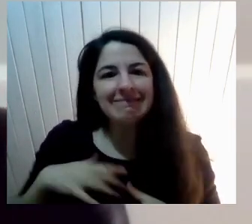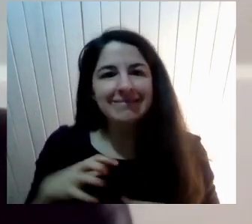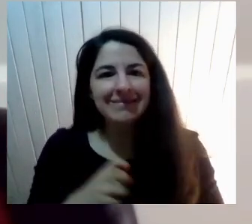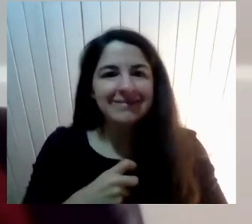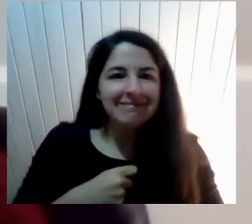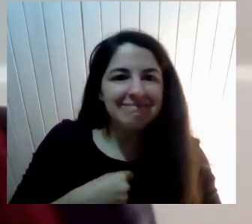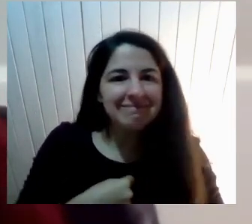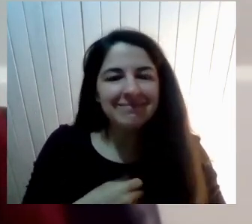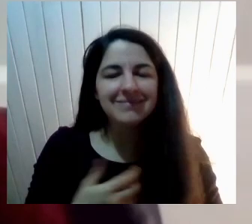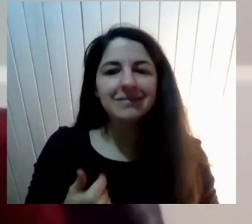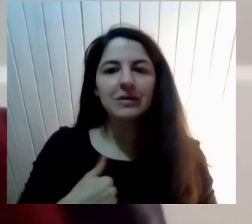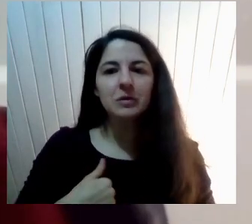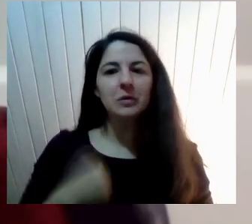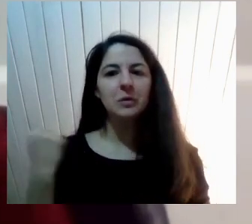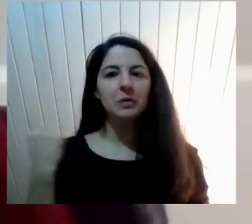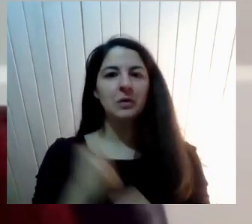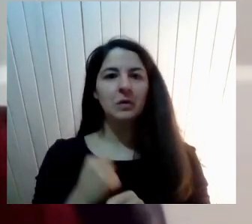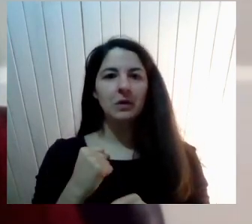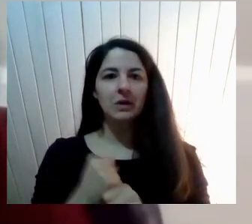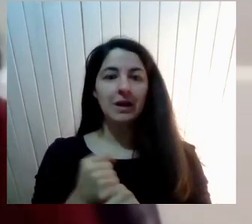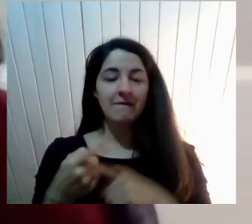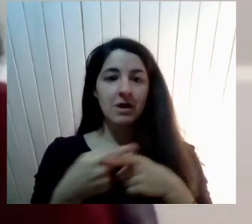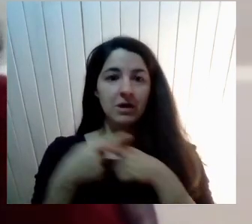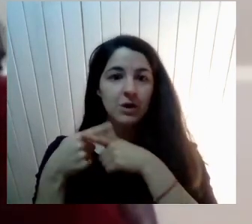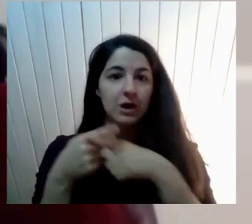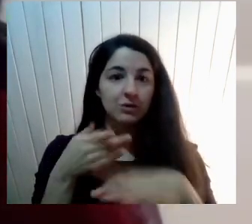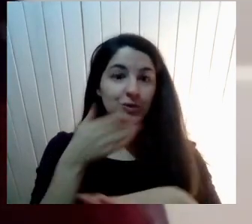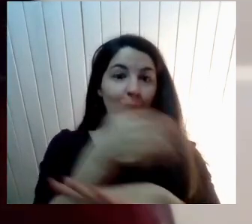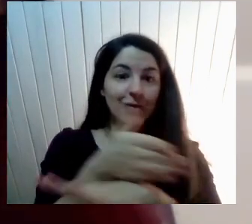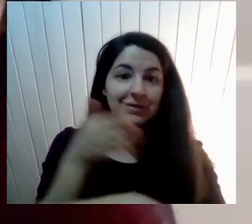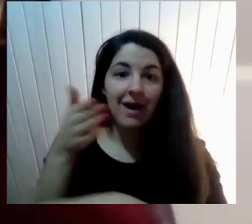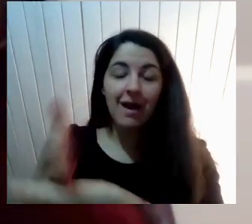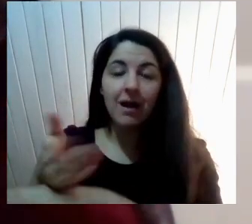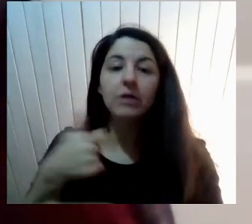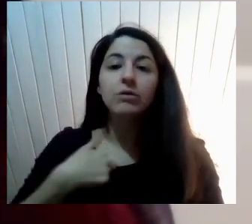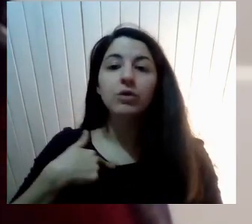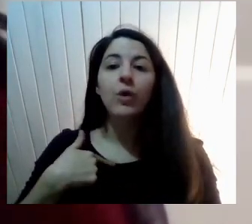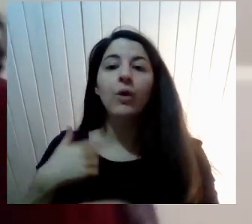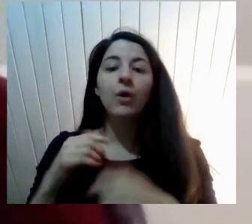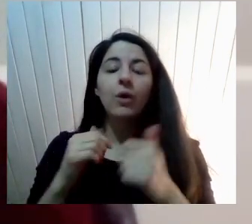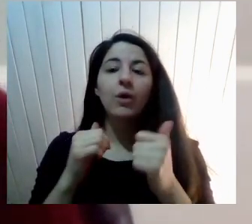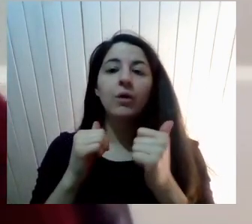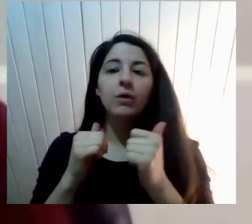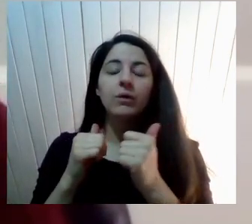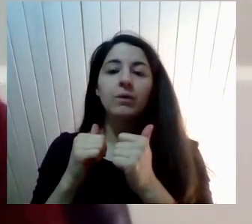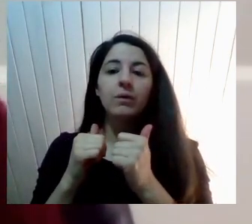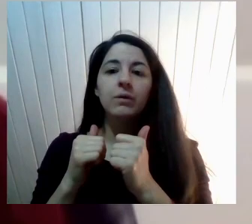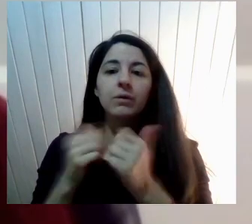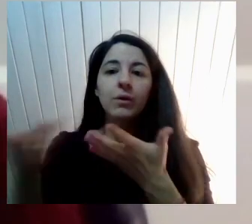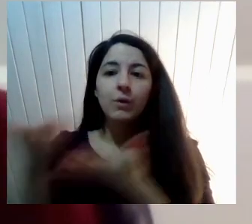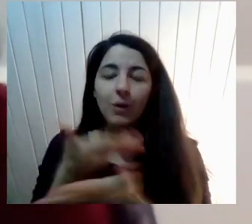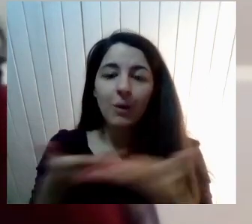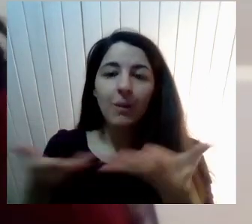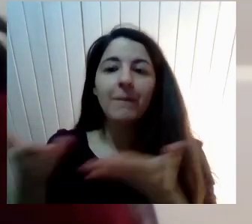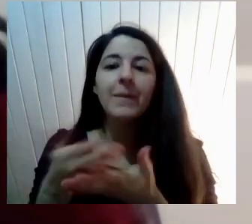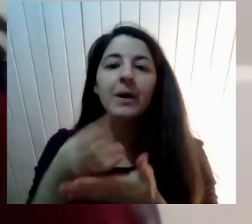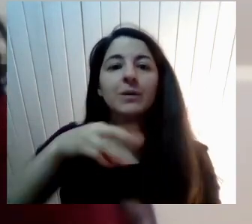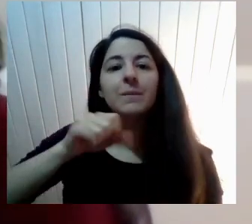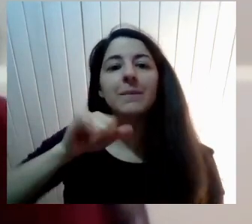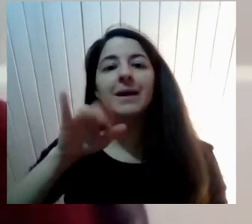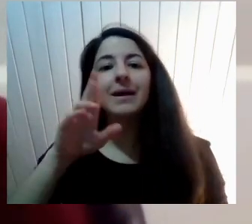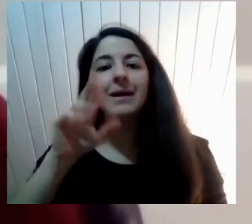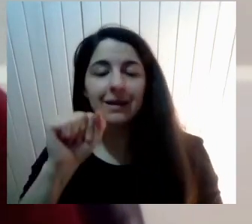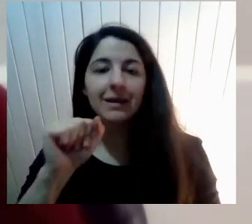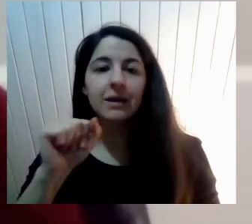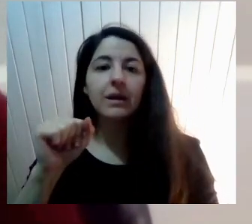Soy trabajadora social Y comparto con Mayra Estoy en mi fase De tesis Del programa Neurocesa Y también haciendo clases En